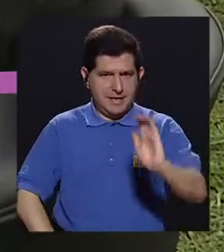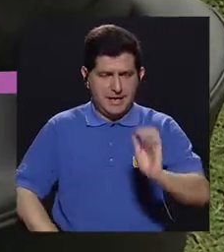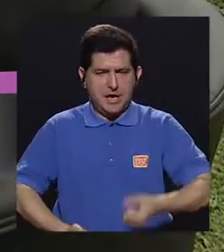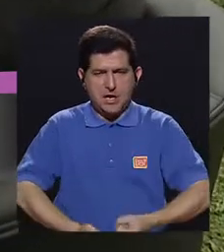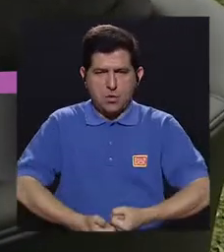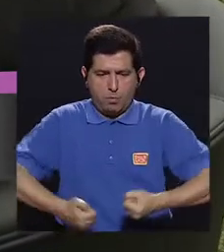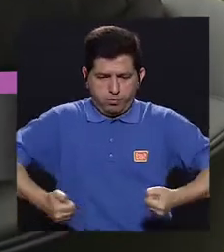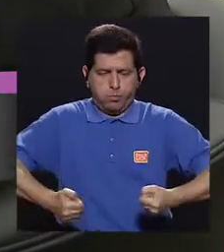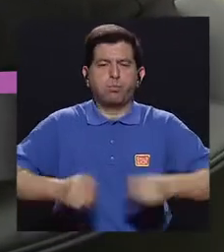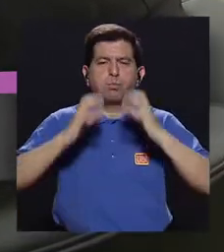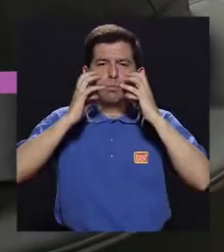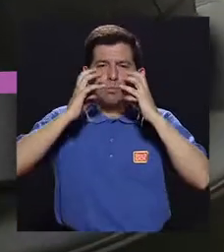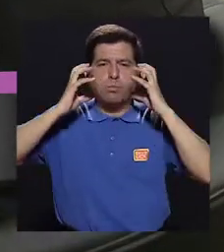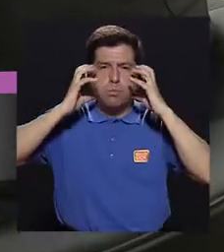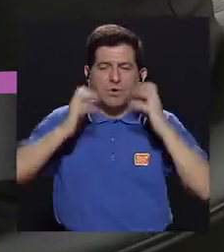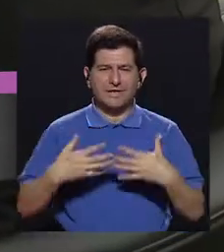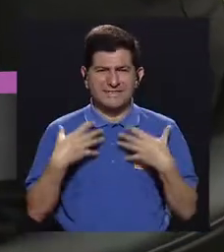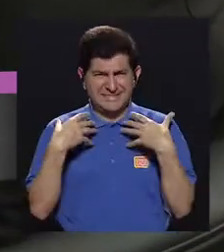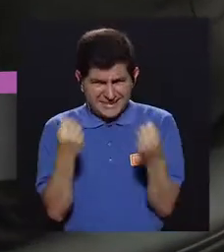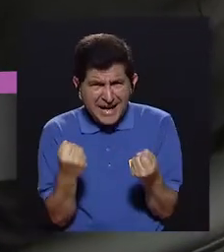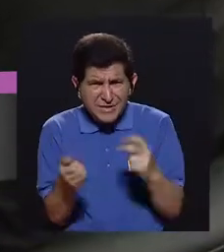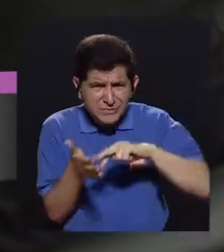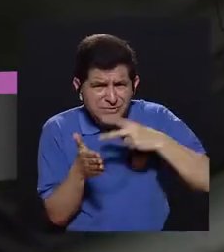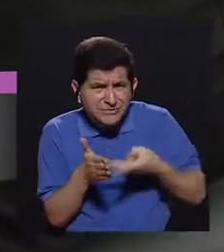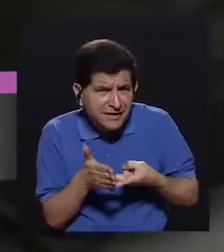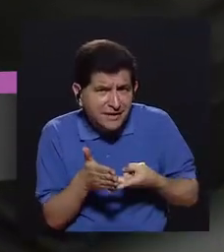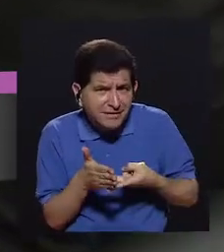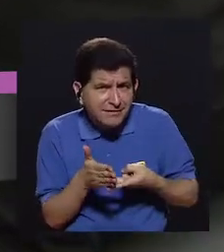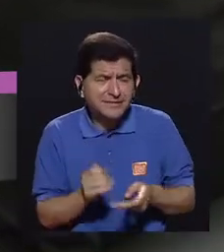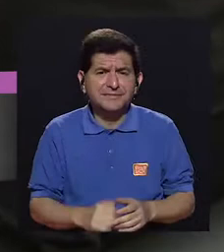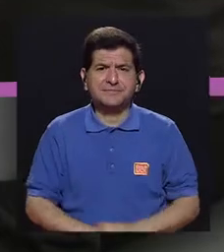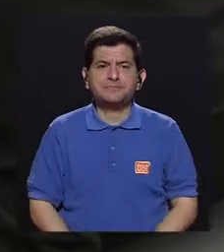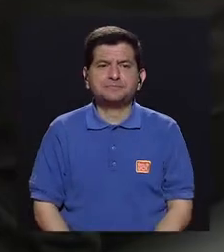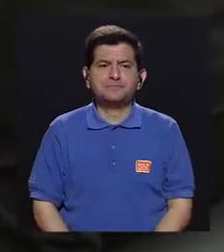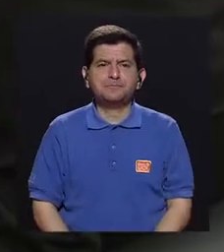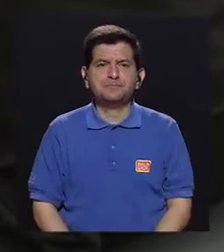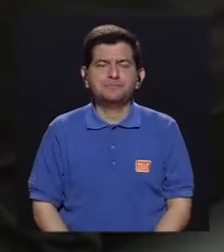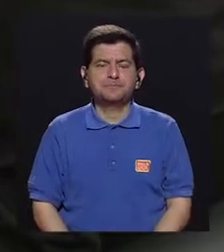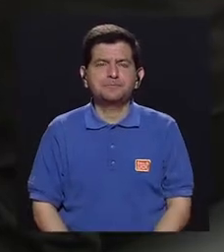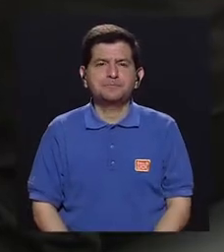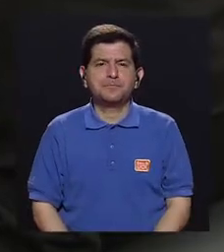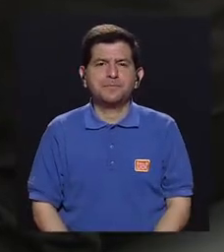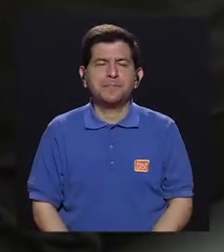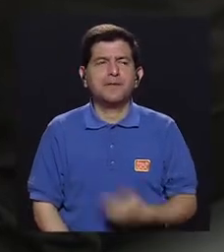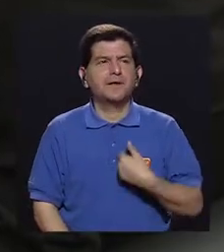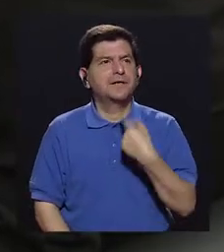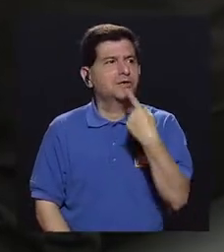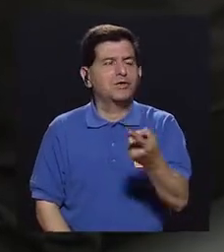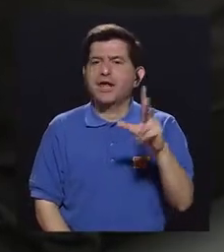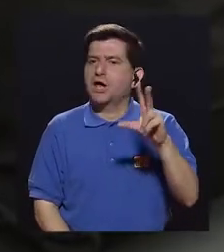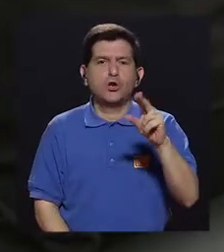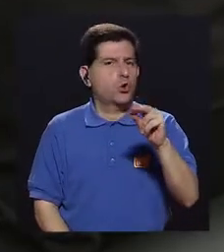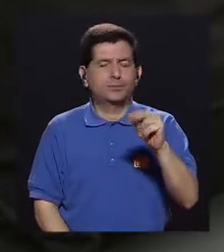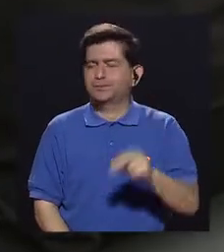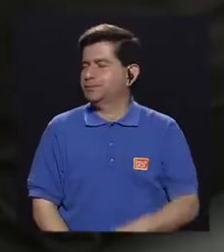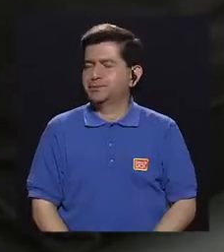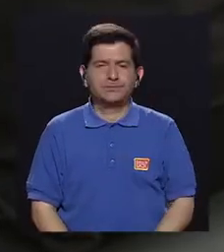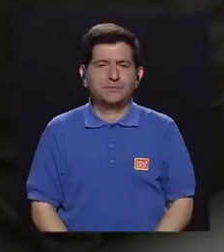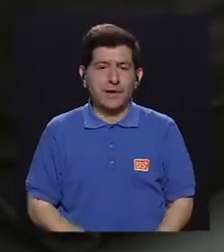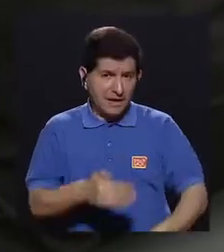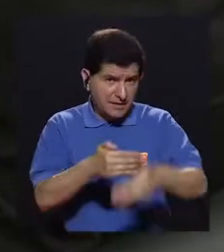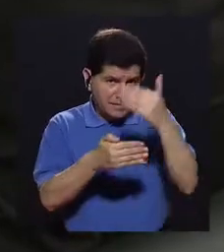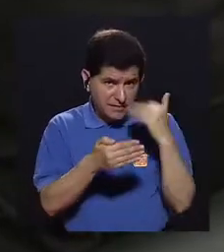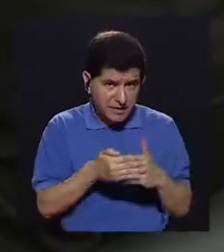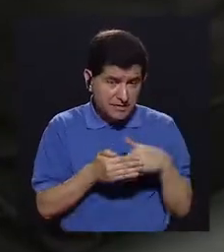gordito o cachetoncito, saludable? Ajá. Sí. Yo diría que no, ¿verdad? Porque